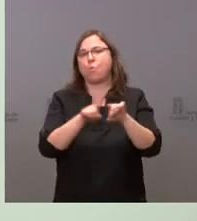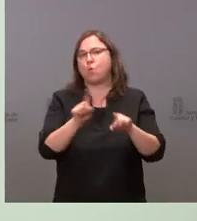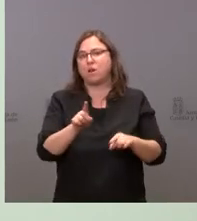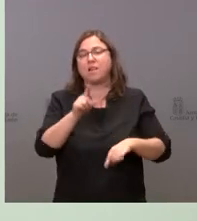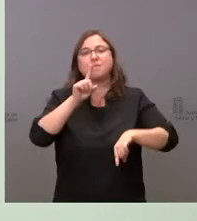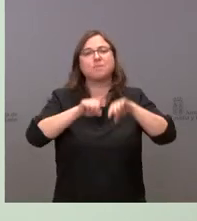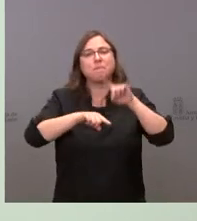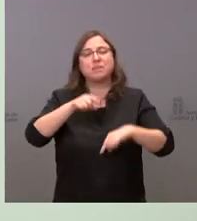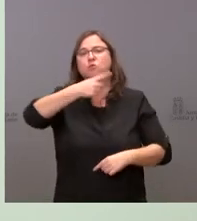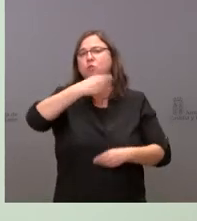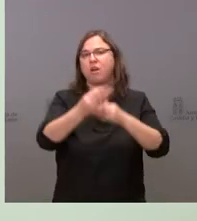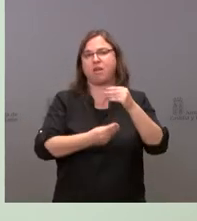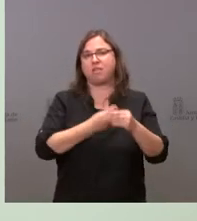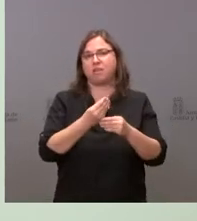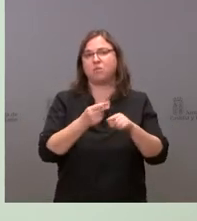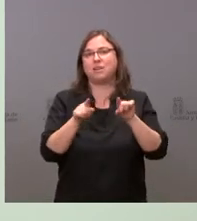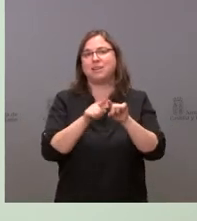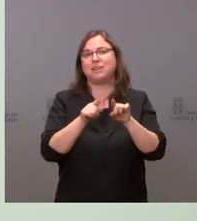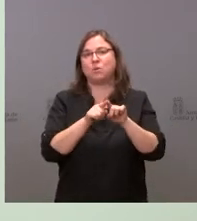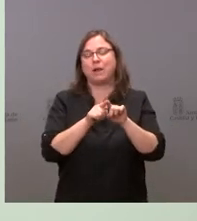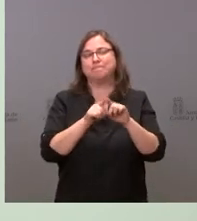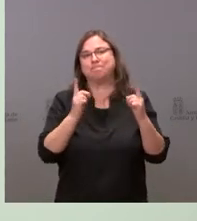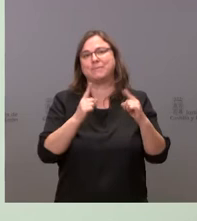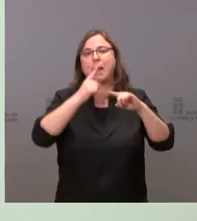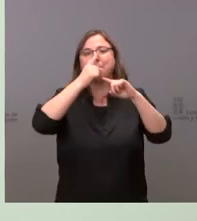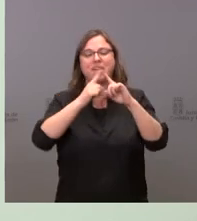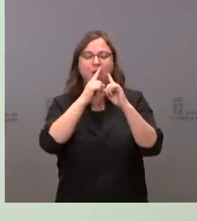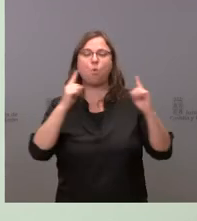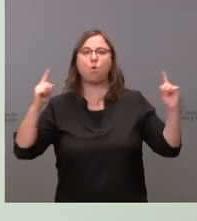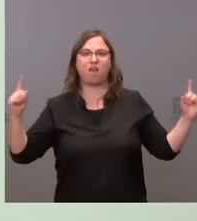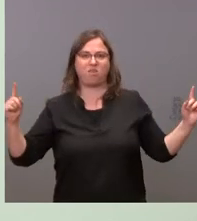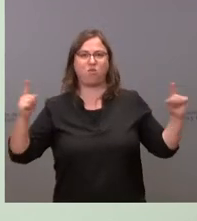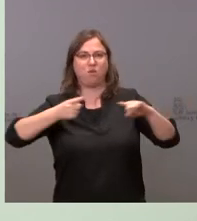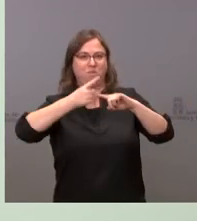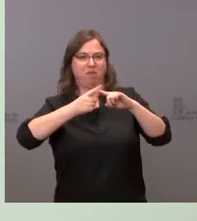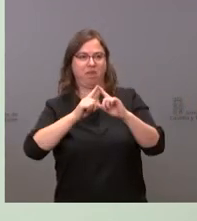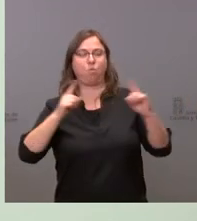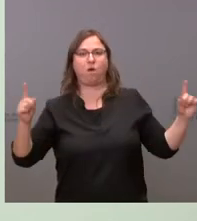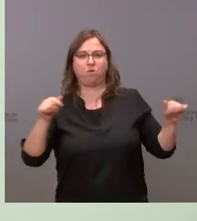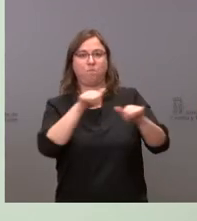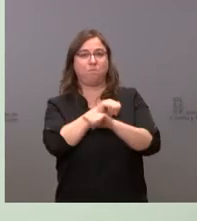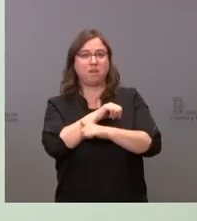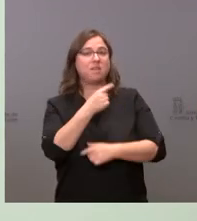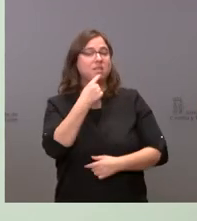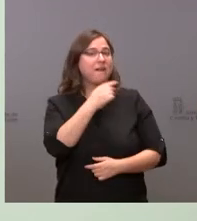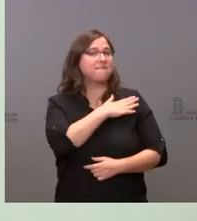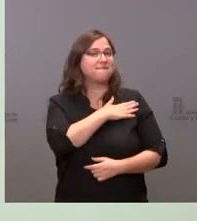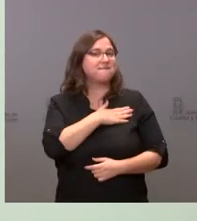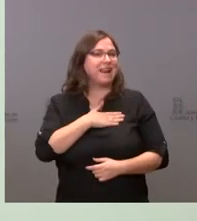hacemos nosotros es poner una media anual y lo que decimos también es que queremos ser